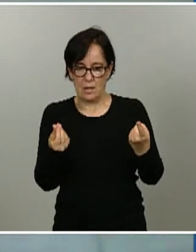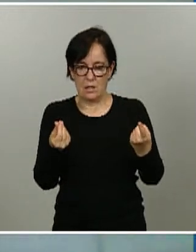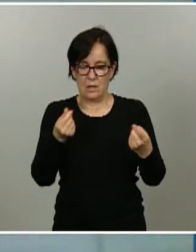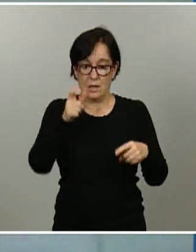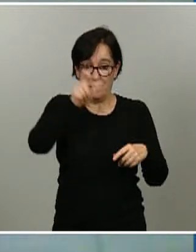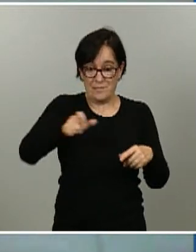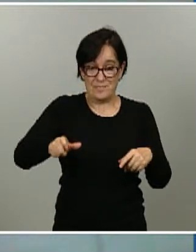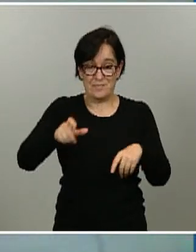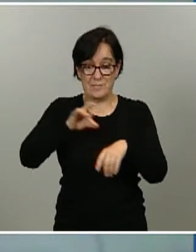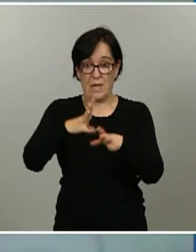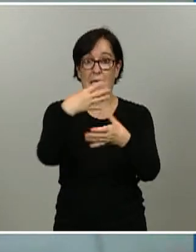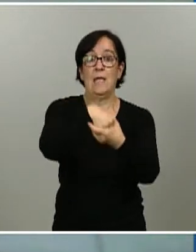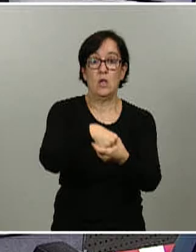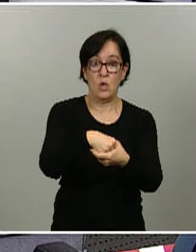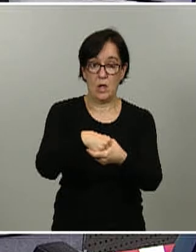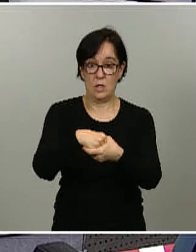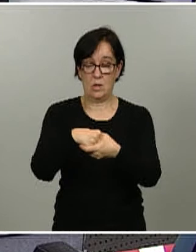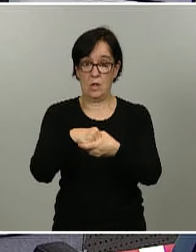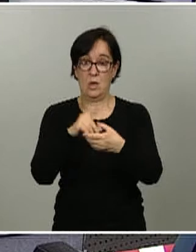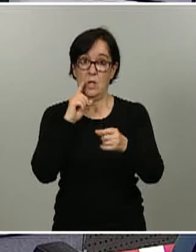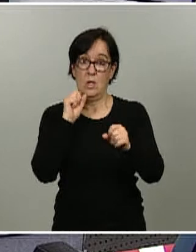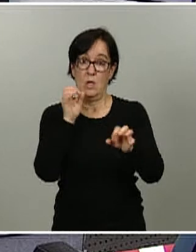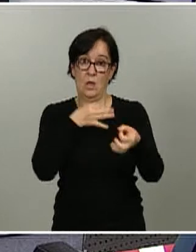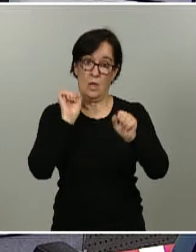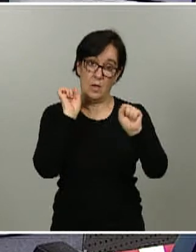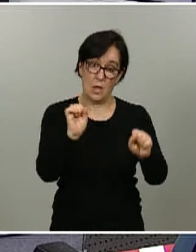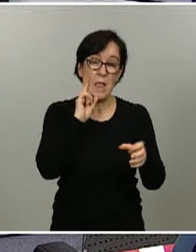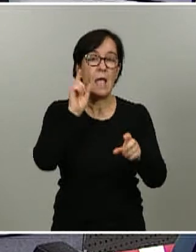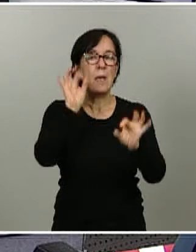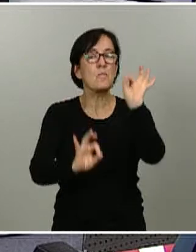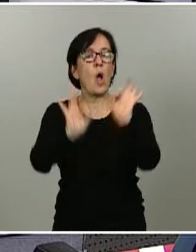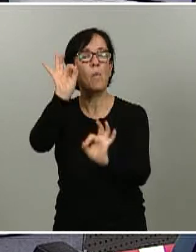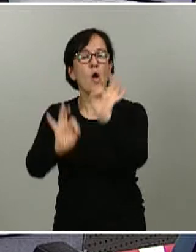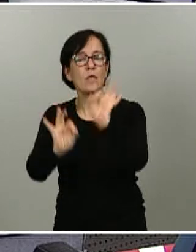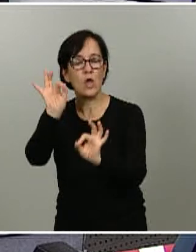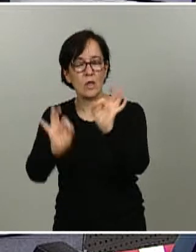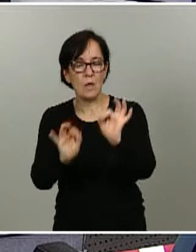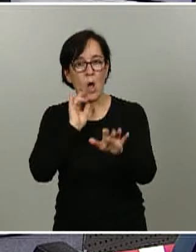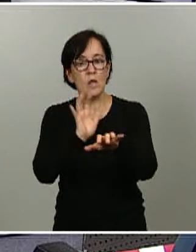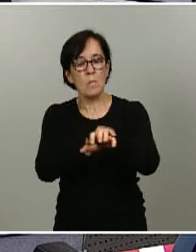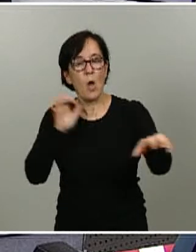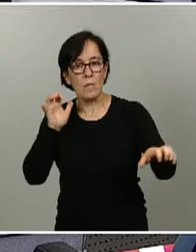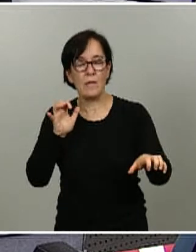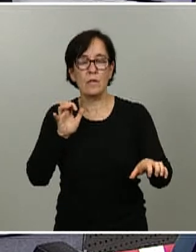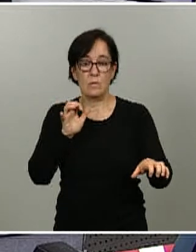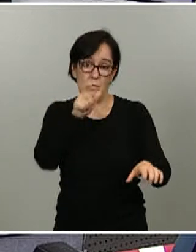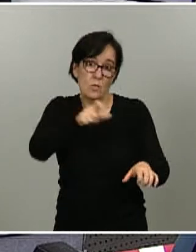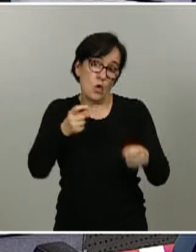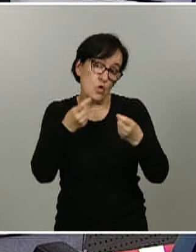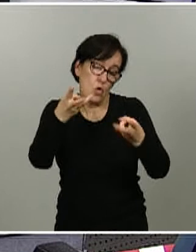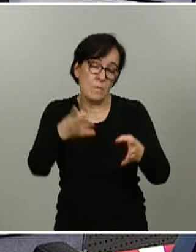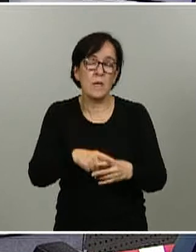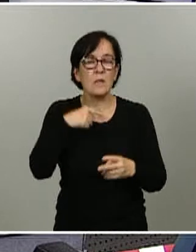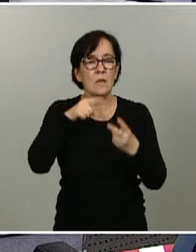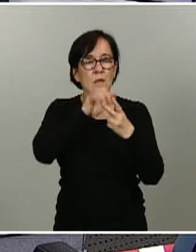están incluidos en el estudio de seroprevalencia en la parte proporcional que les corresponda por población y otra cuestión que va a pasar